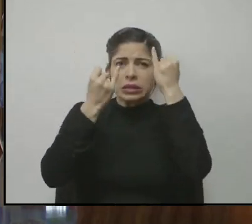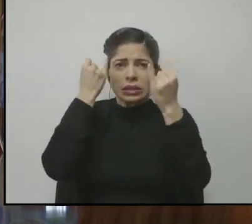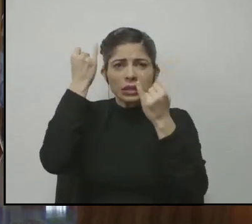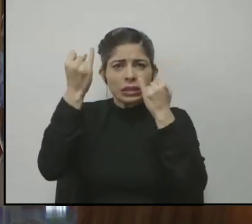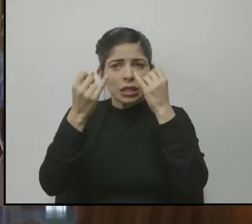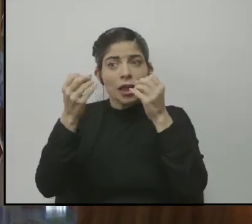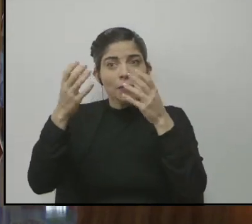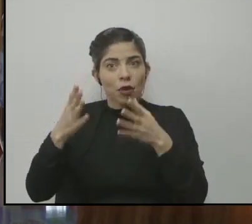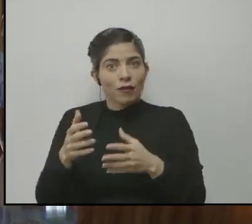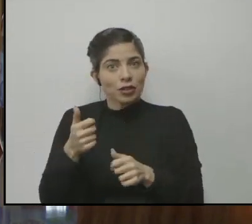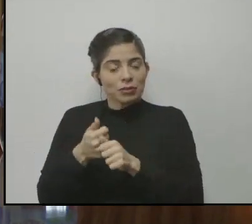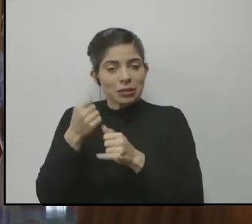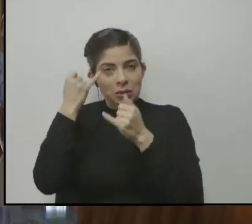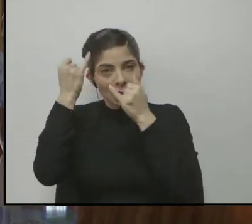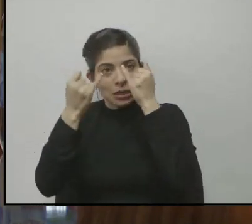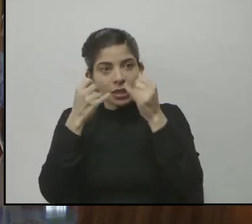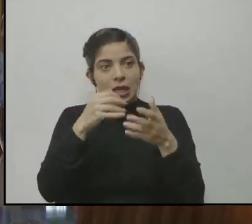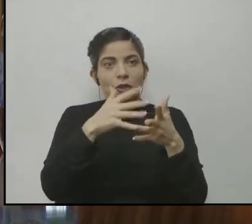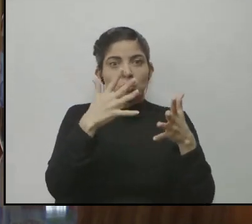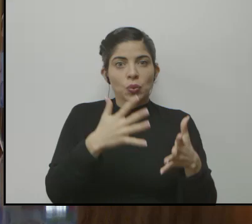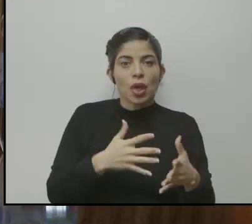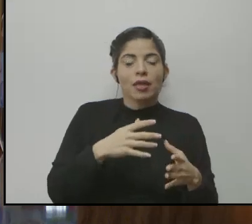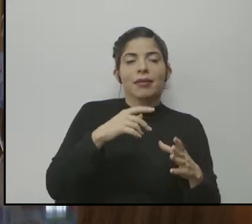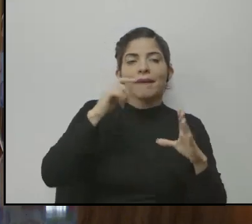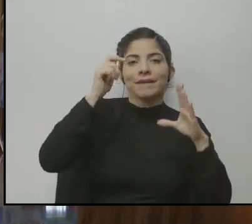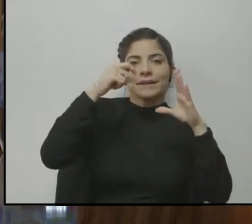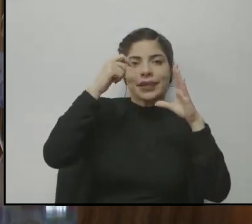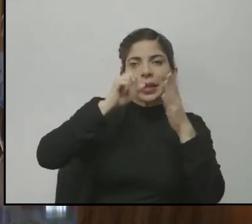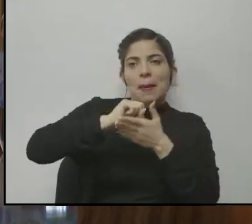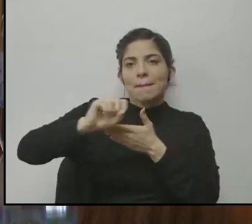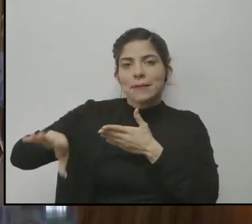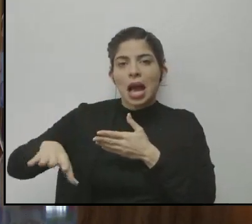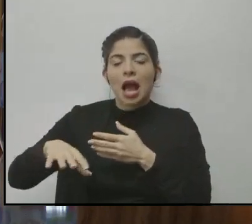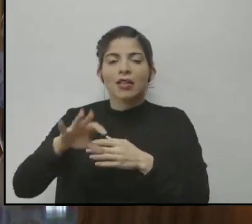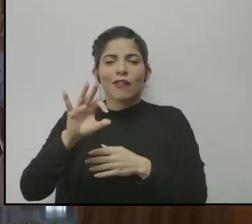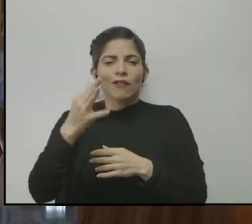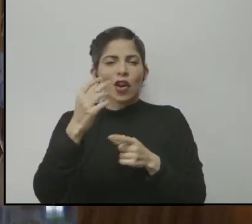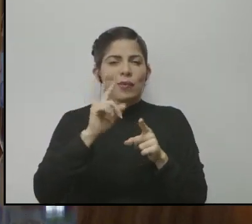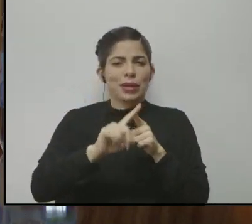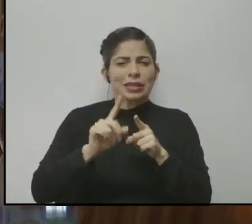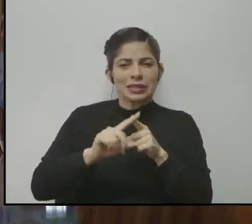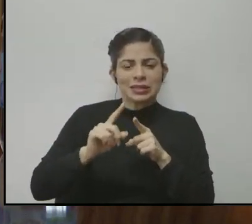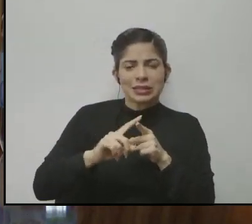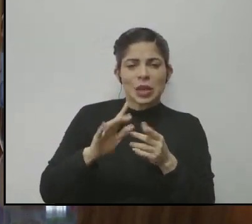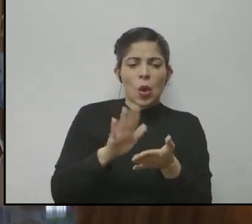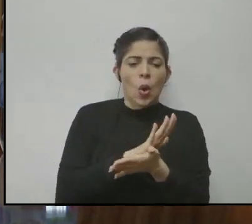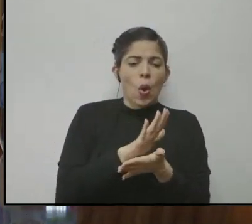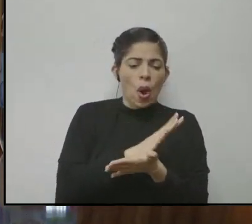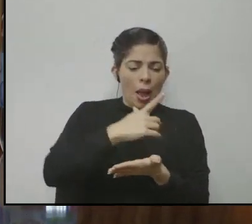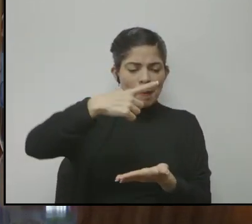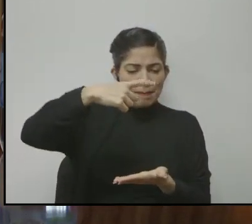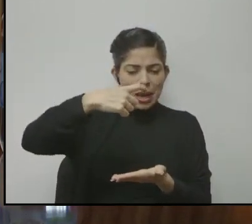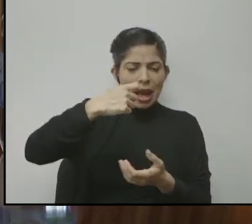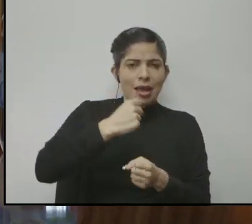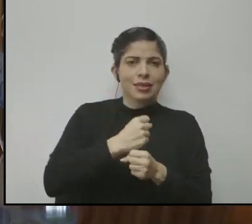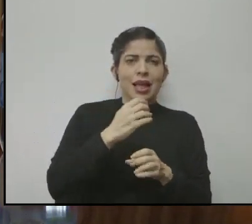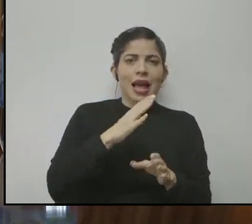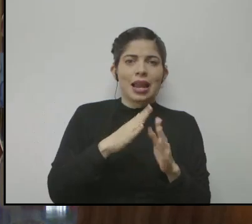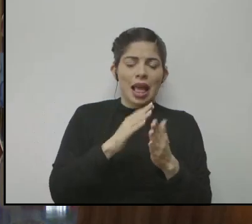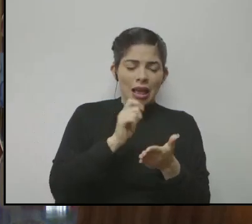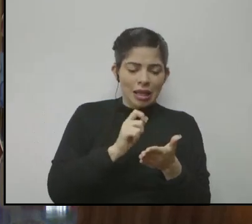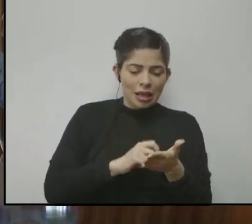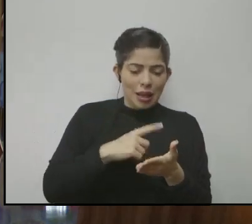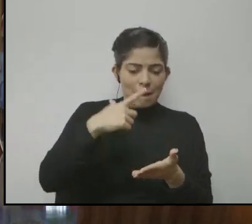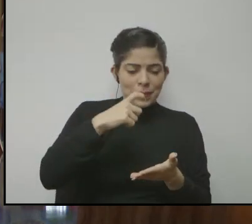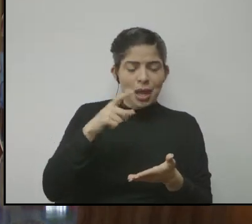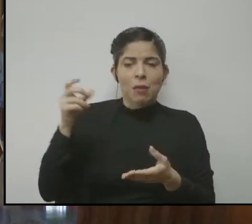tanto los docentes como los estudiantes, mandan videos, diferentes formatos, mandan una hoja, hacen la tarea, le toman una foto, el